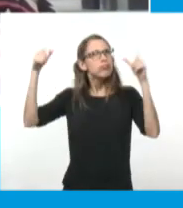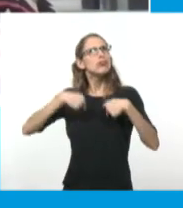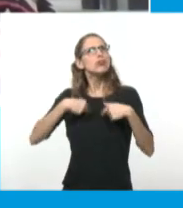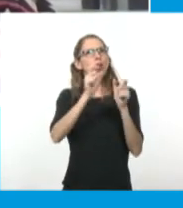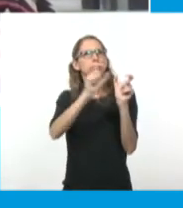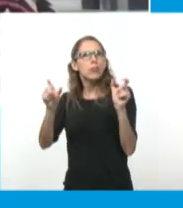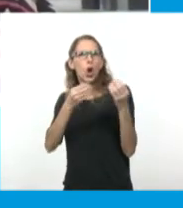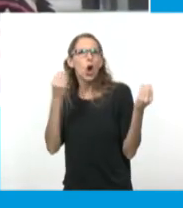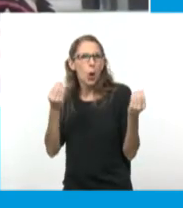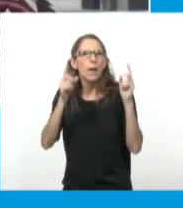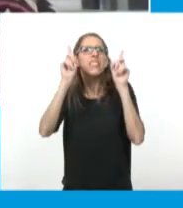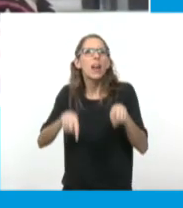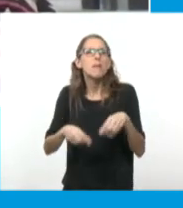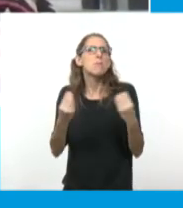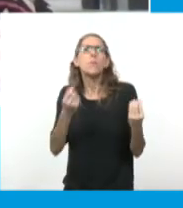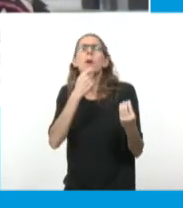fanzine a la carta.